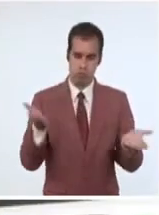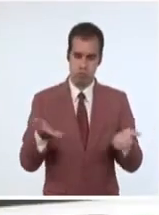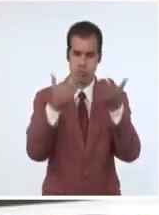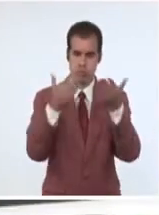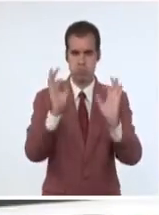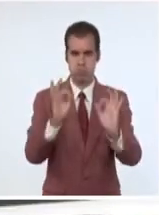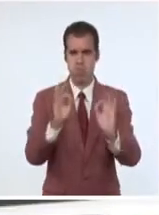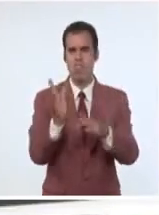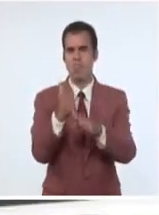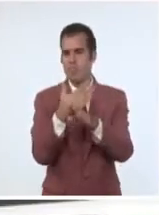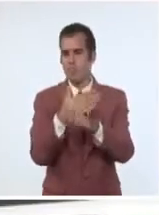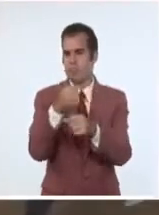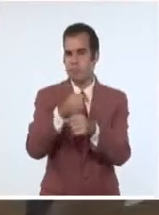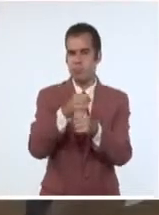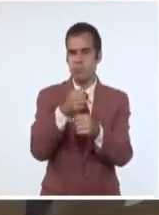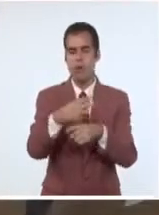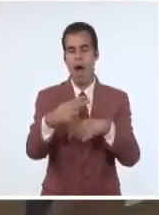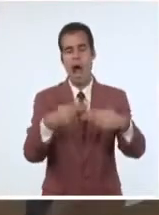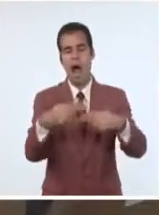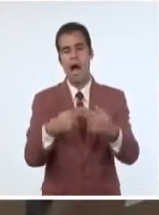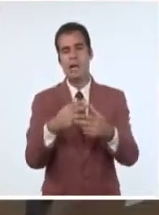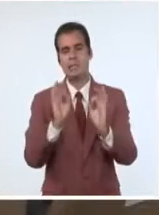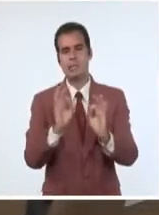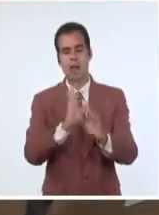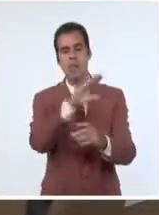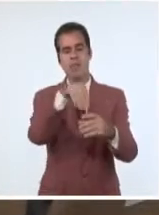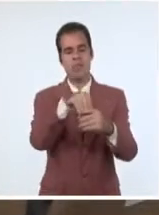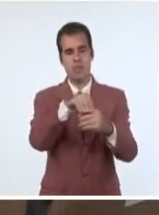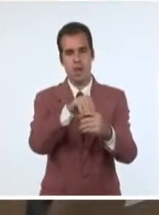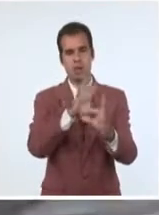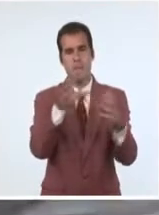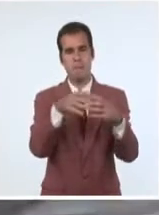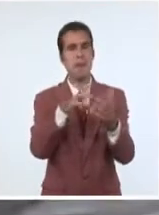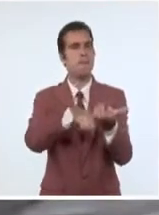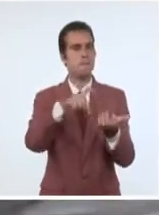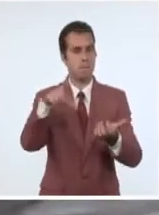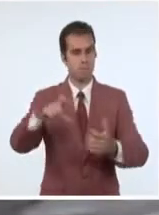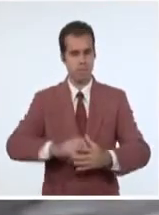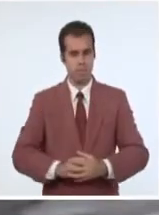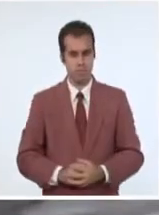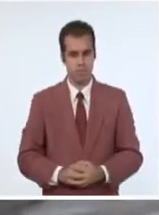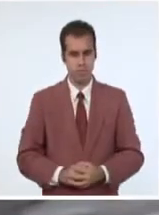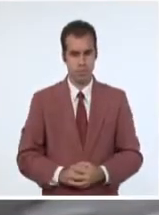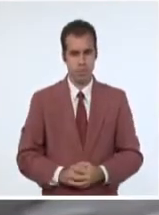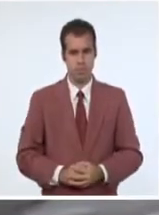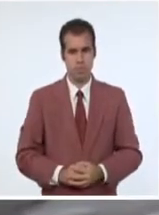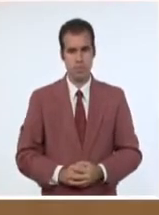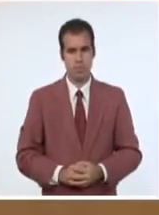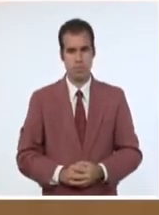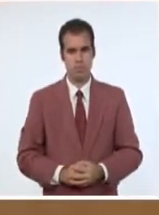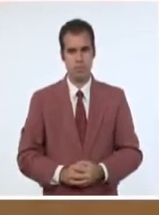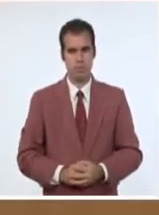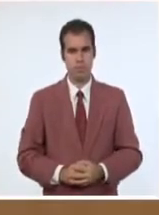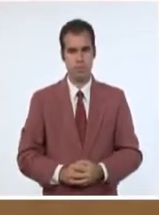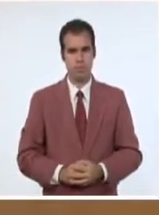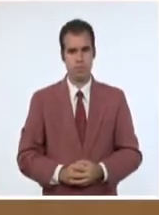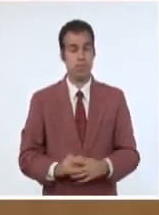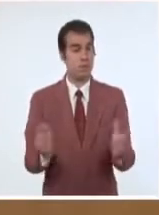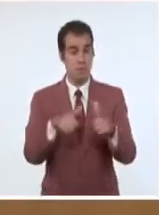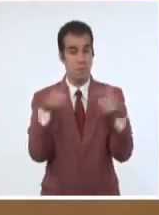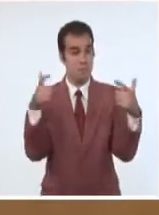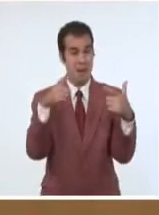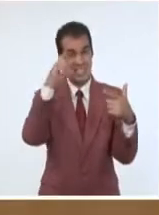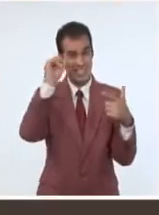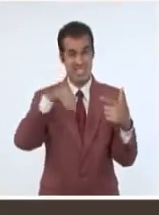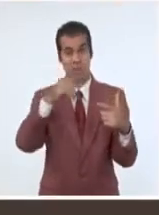las actividades que se realizan desde la organización partidista, incluyendo la batalla en estos duros meses